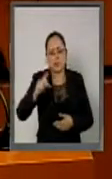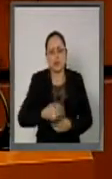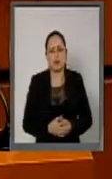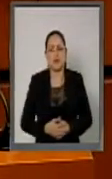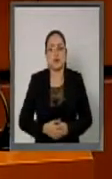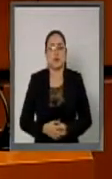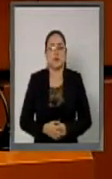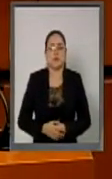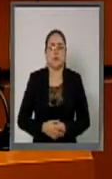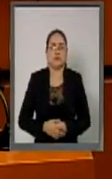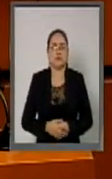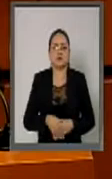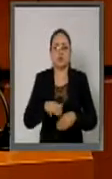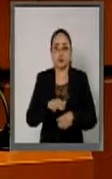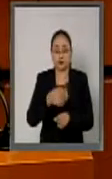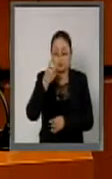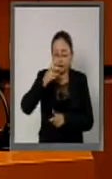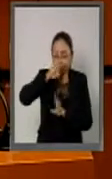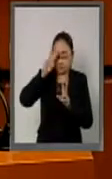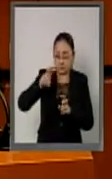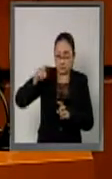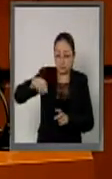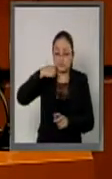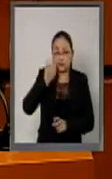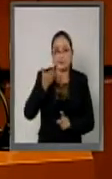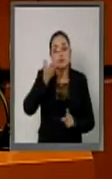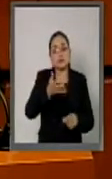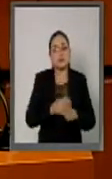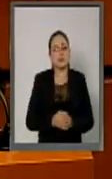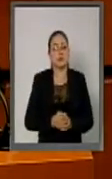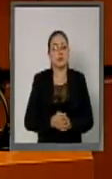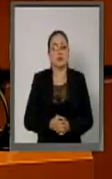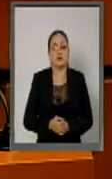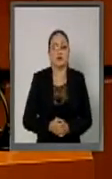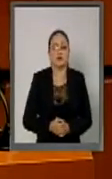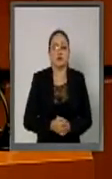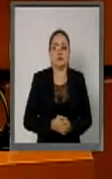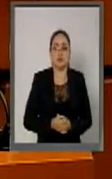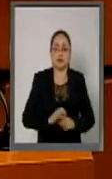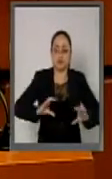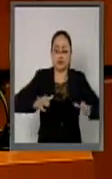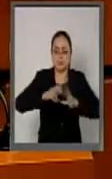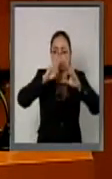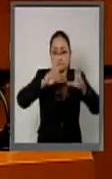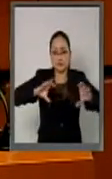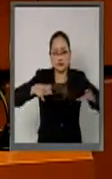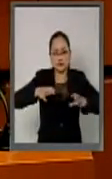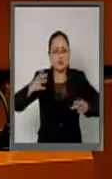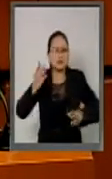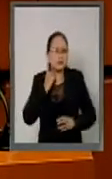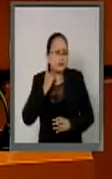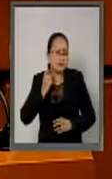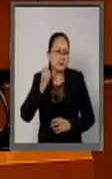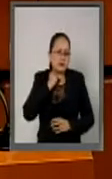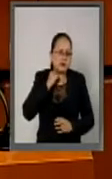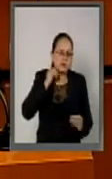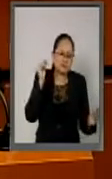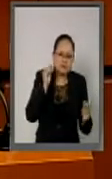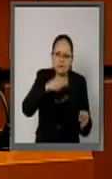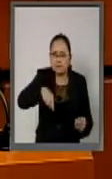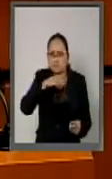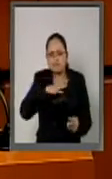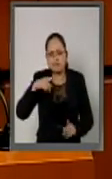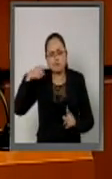respecto a este tema, quiero comentarle que en el ámbito parlamentario existe consenso e interés